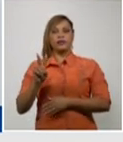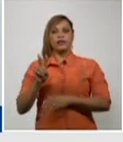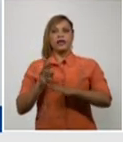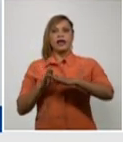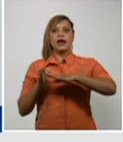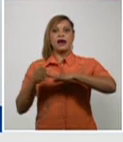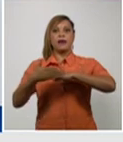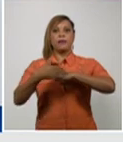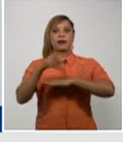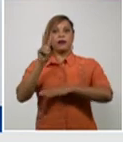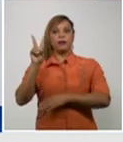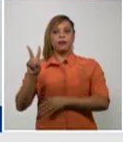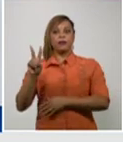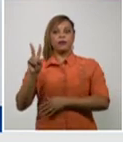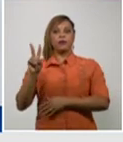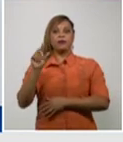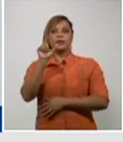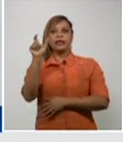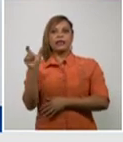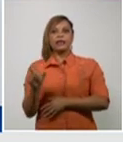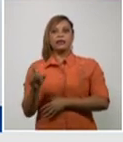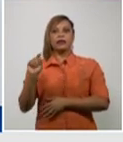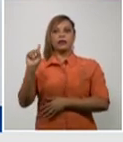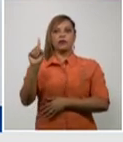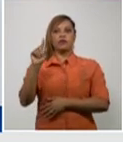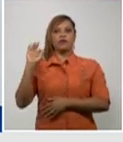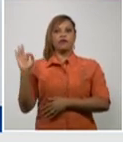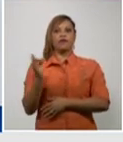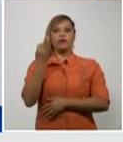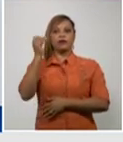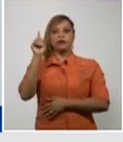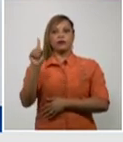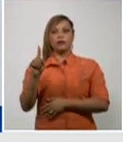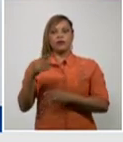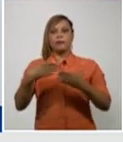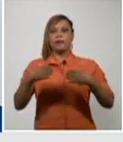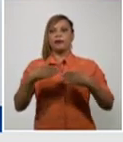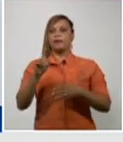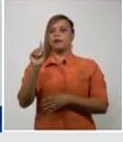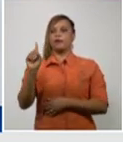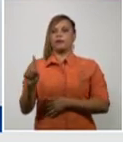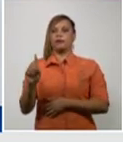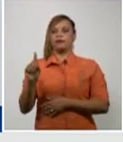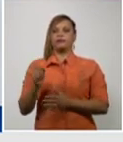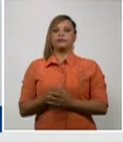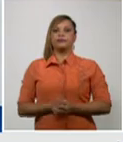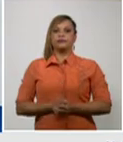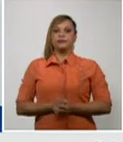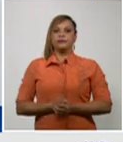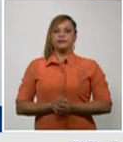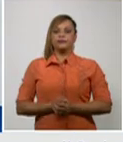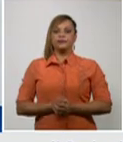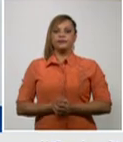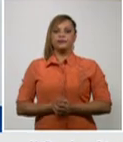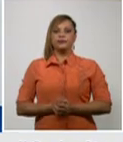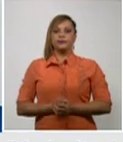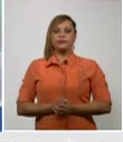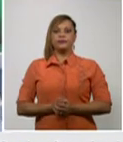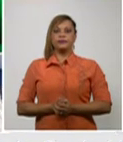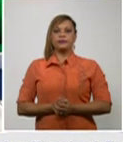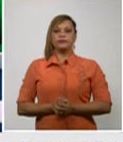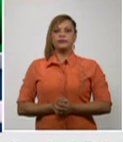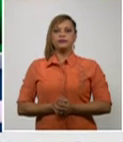2 y de Italia Francia y Panamá 1 de cada 1 se